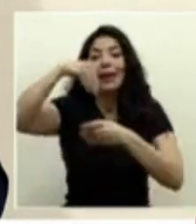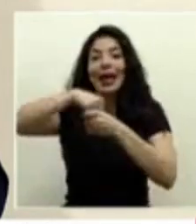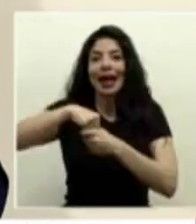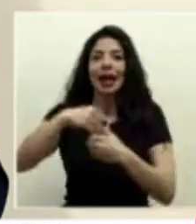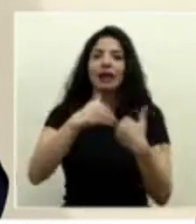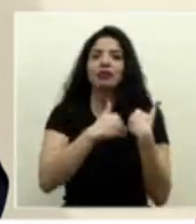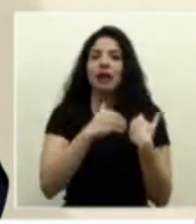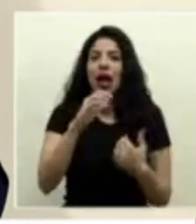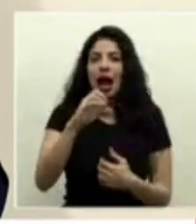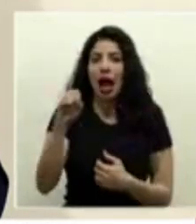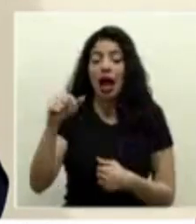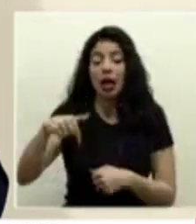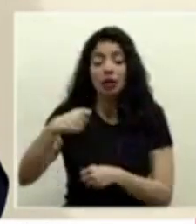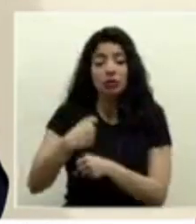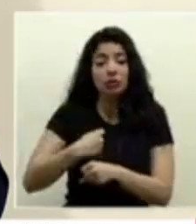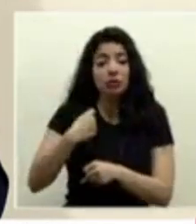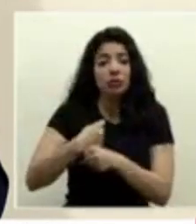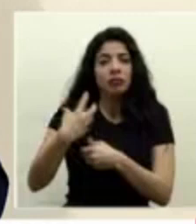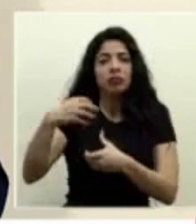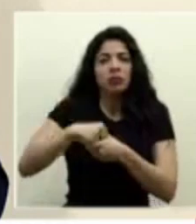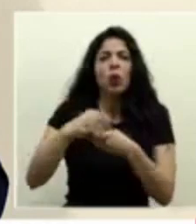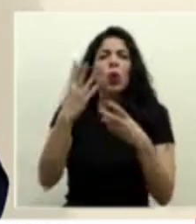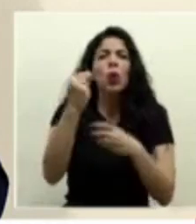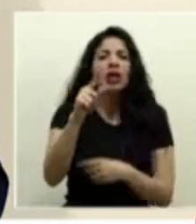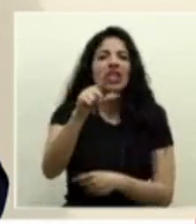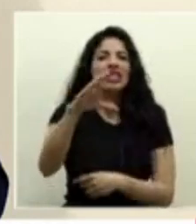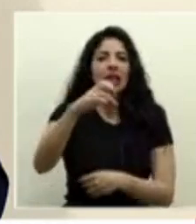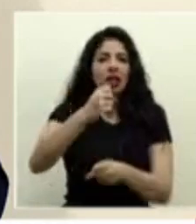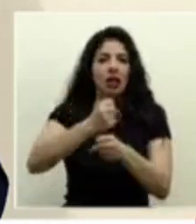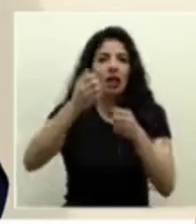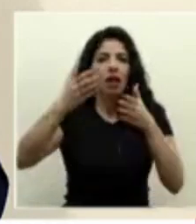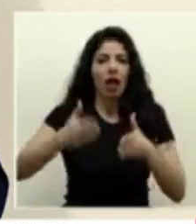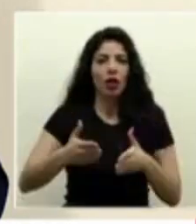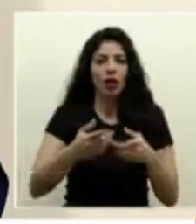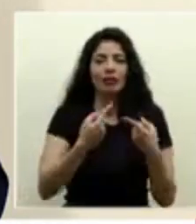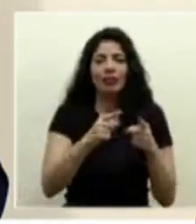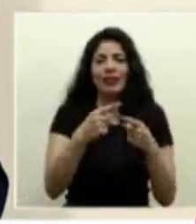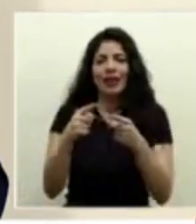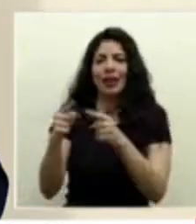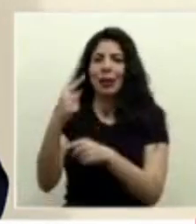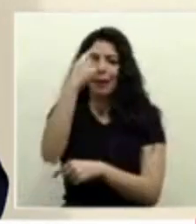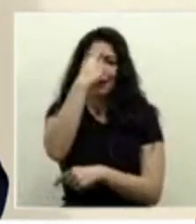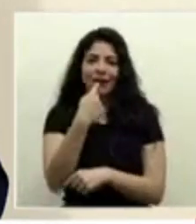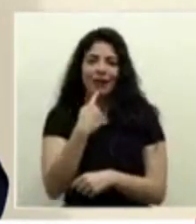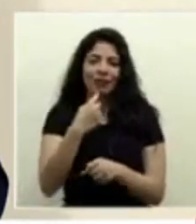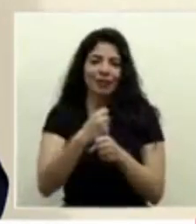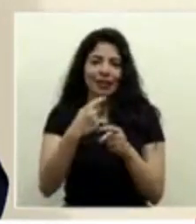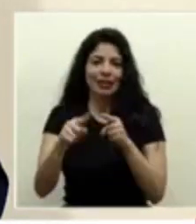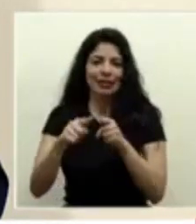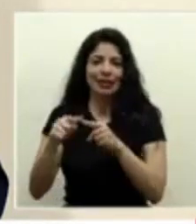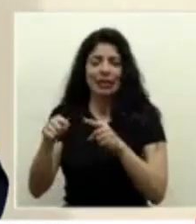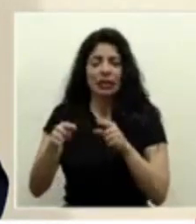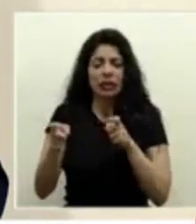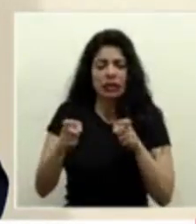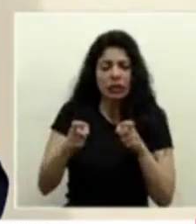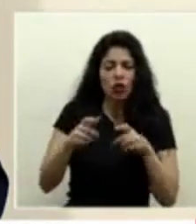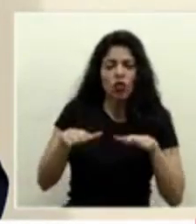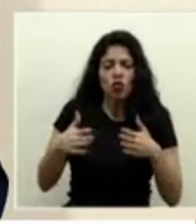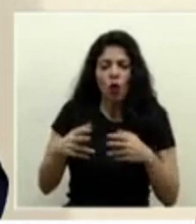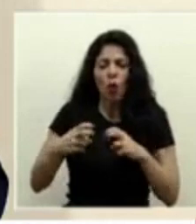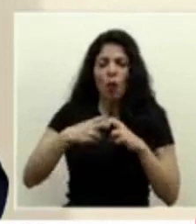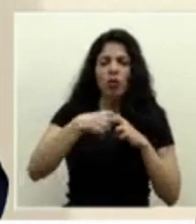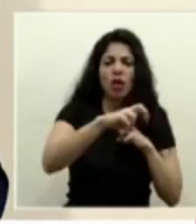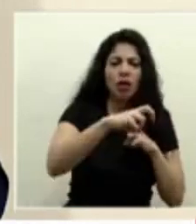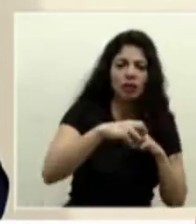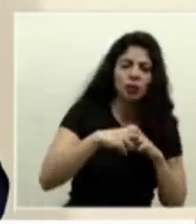y es un operativo que involucra a mas o menos 100 funcionarios de diferentes perfiles e implica toda una logística de transporte